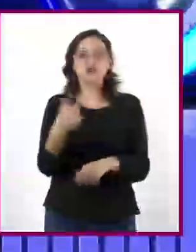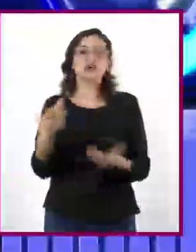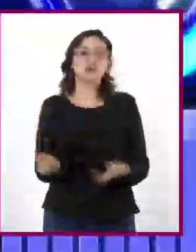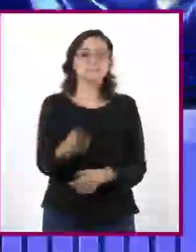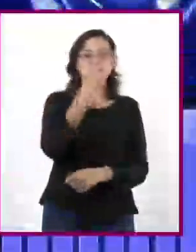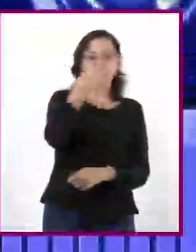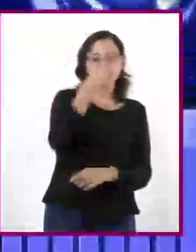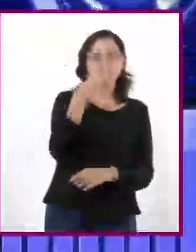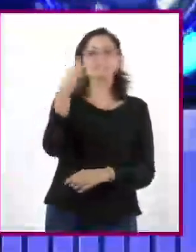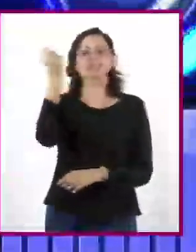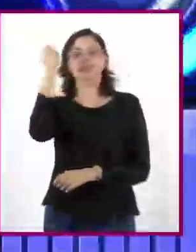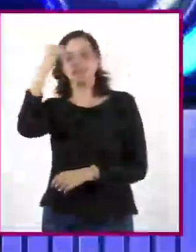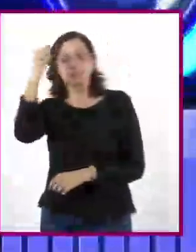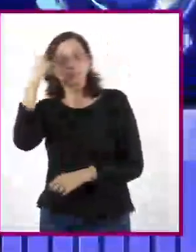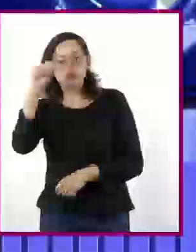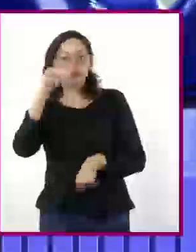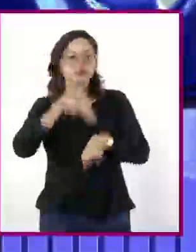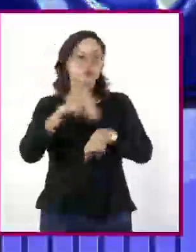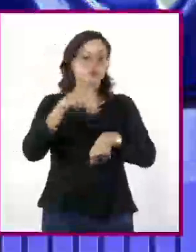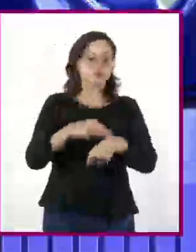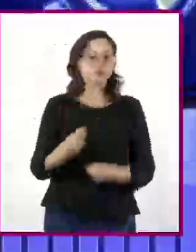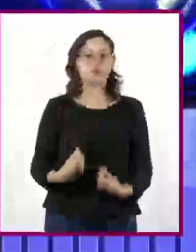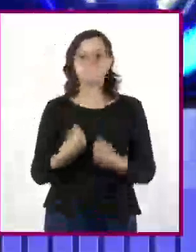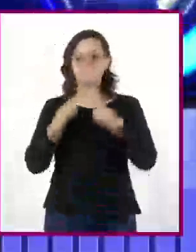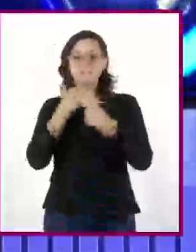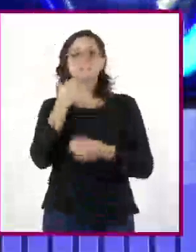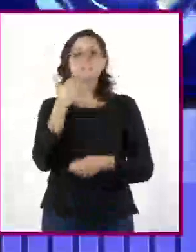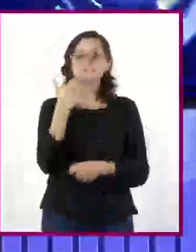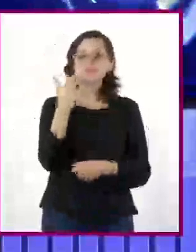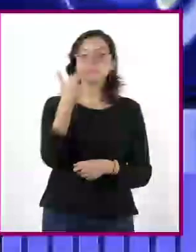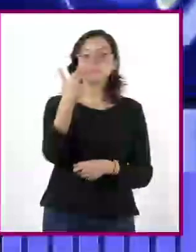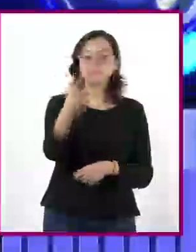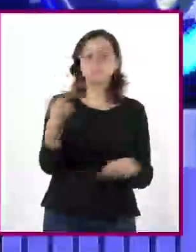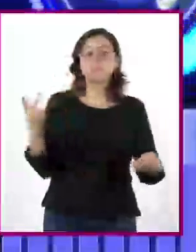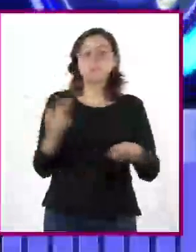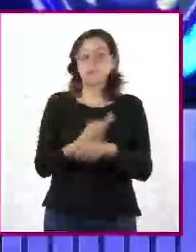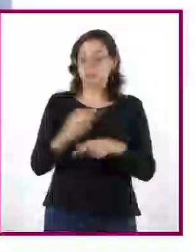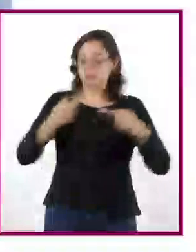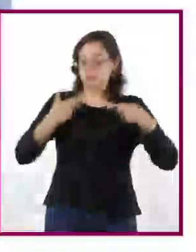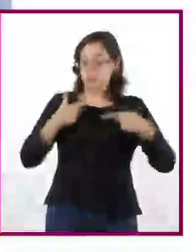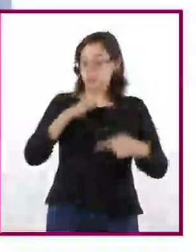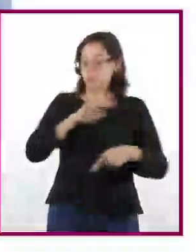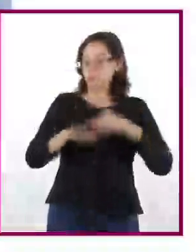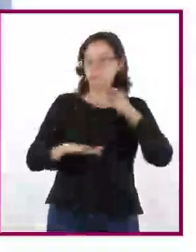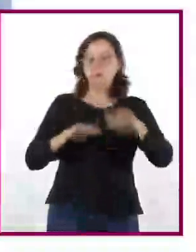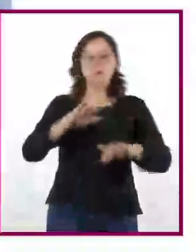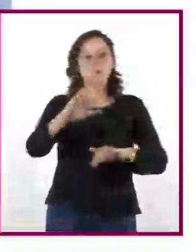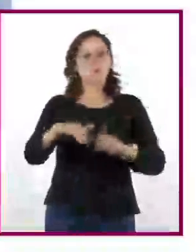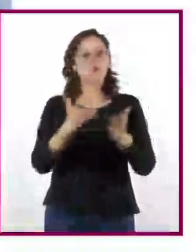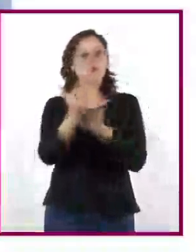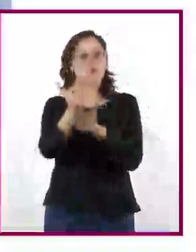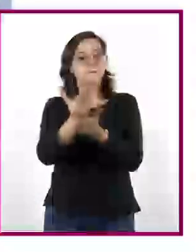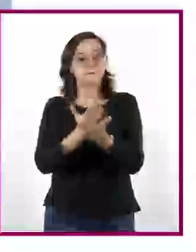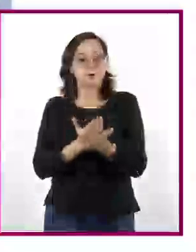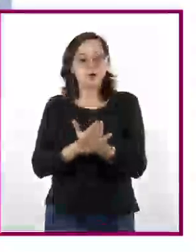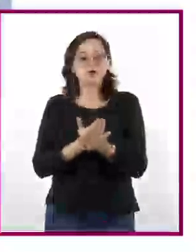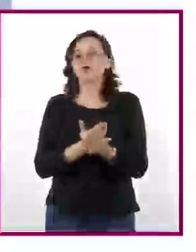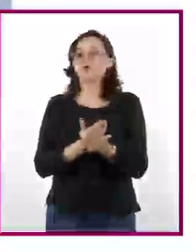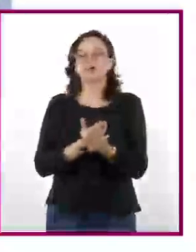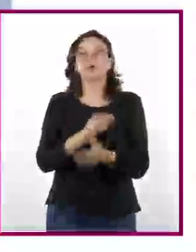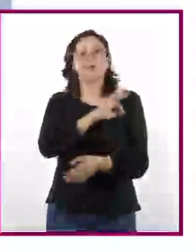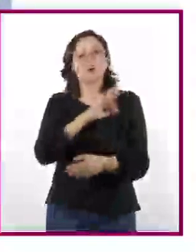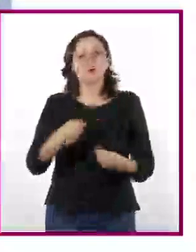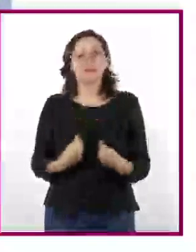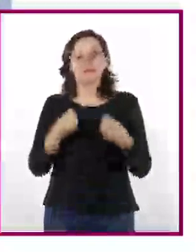la tecnología y la mejora en los niveles de vida. Factores que además de reducir la mortalidad, contribuyen a aumentar la esperanza de vida.